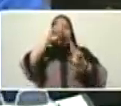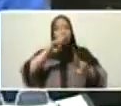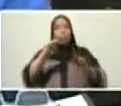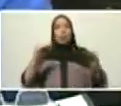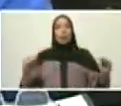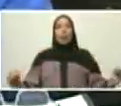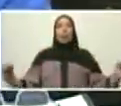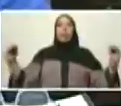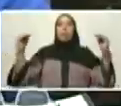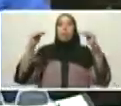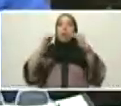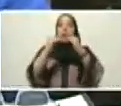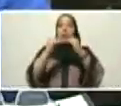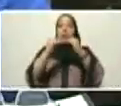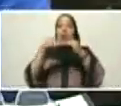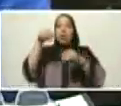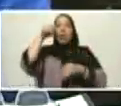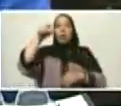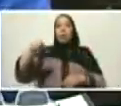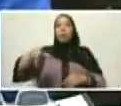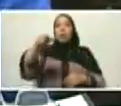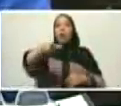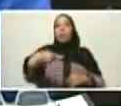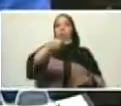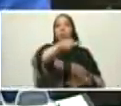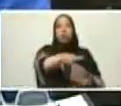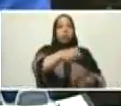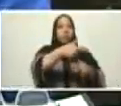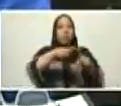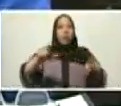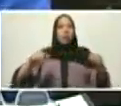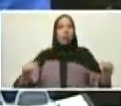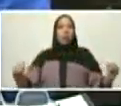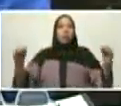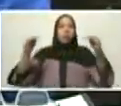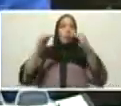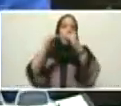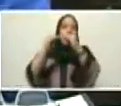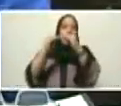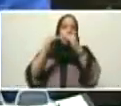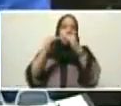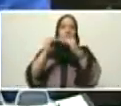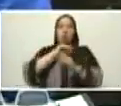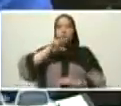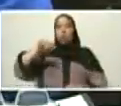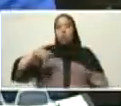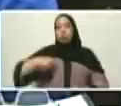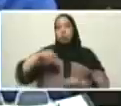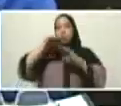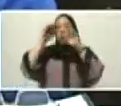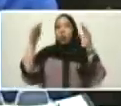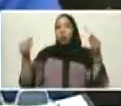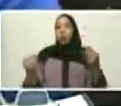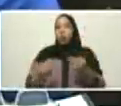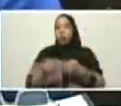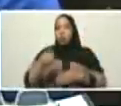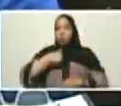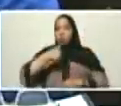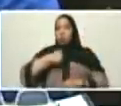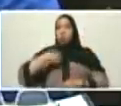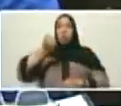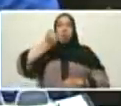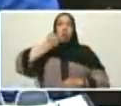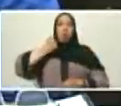los estados, entre los pueblos, el mundo de nosotros, los que luchamos, los